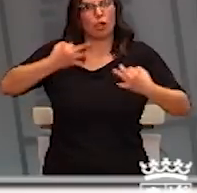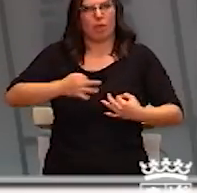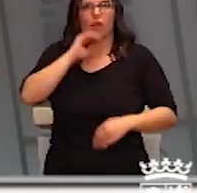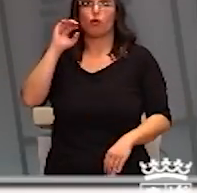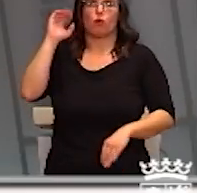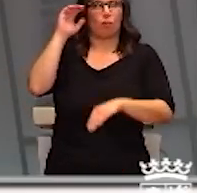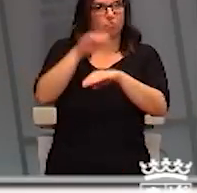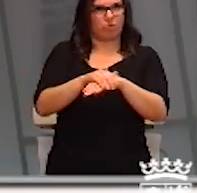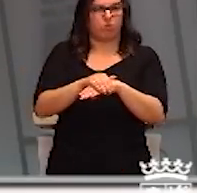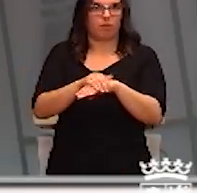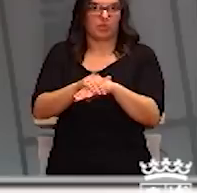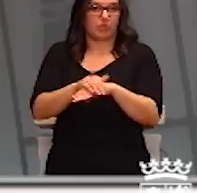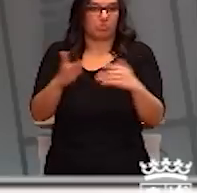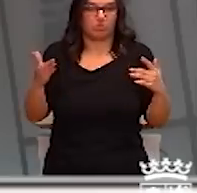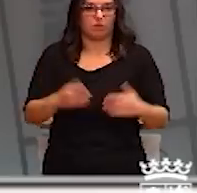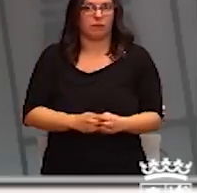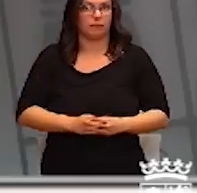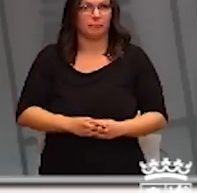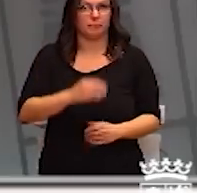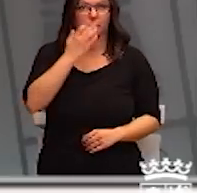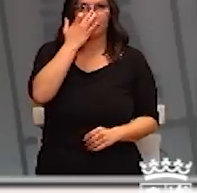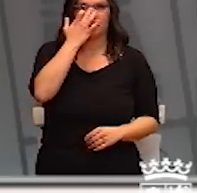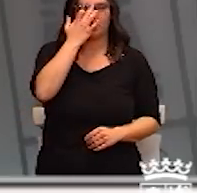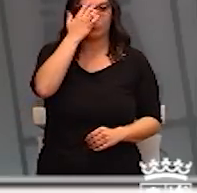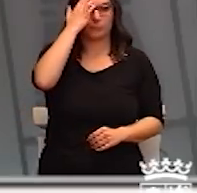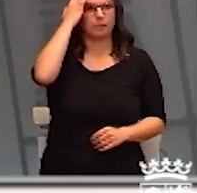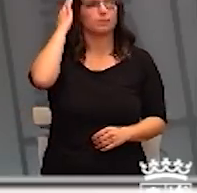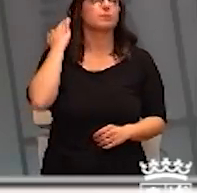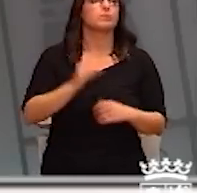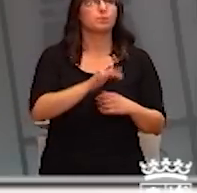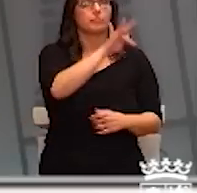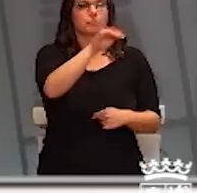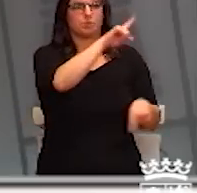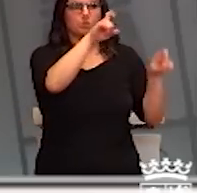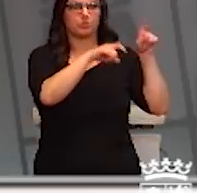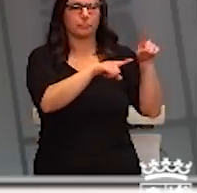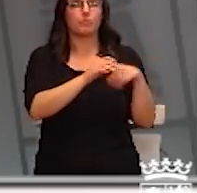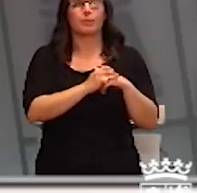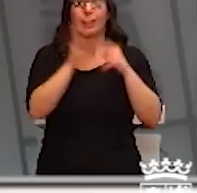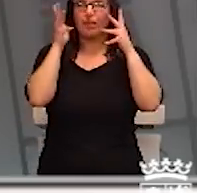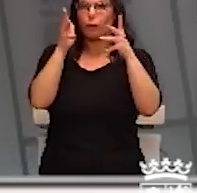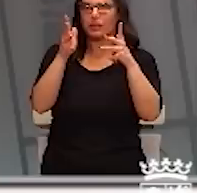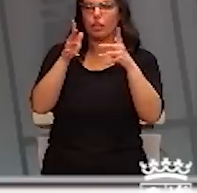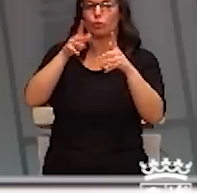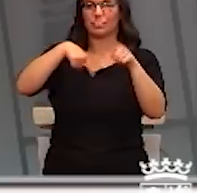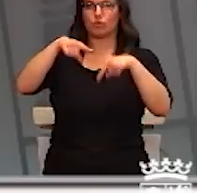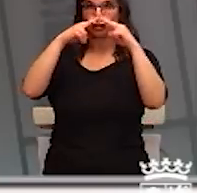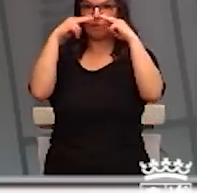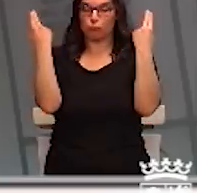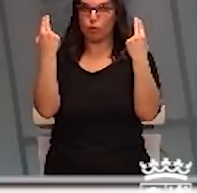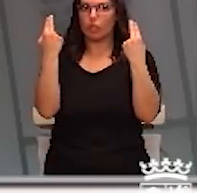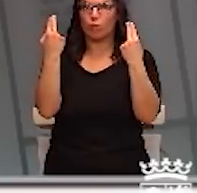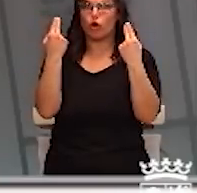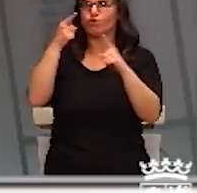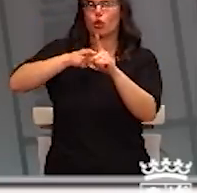cumplimiento de las medidas de prevención. ¿La recomendación de no utilizar el transporte público se limita a Madrid o también